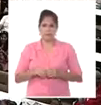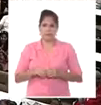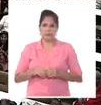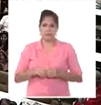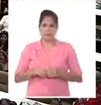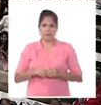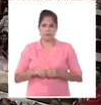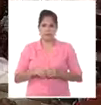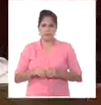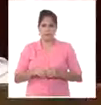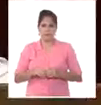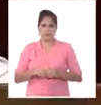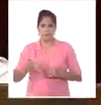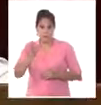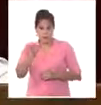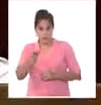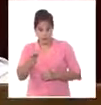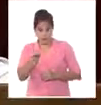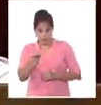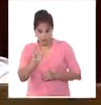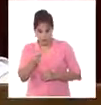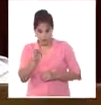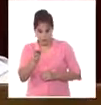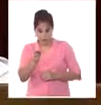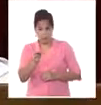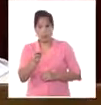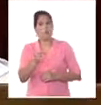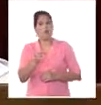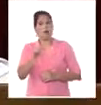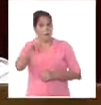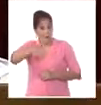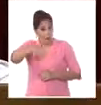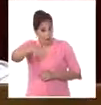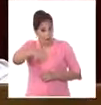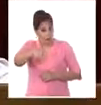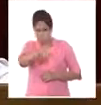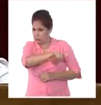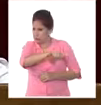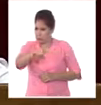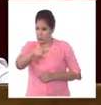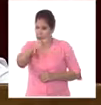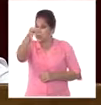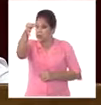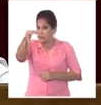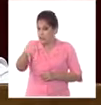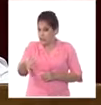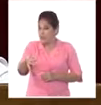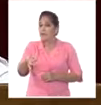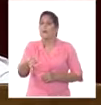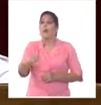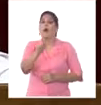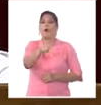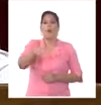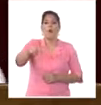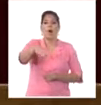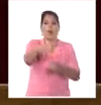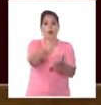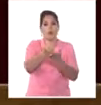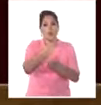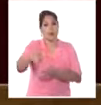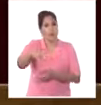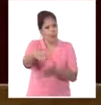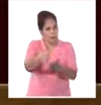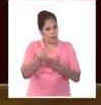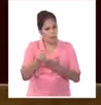y como entonces también ahora y como siempre contamos con la solidaridad de ustedes.